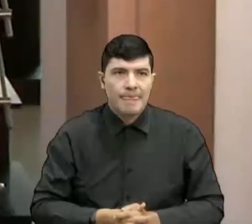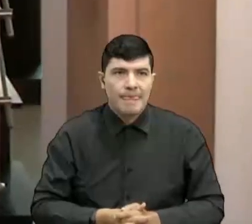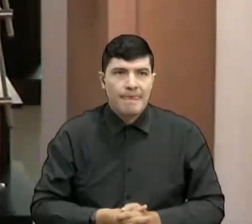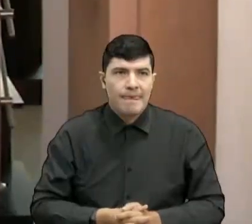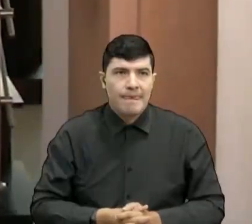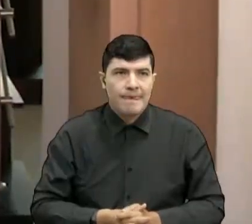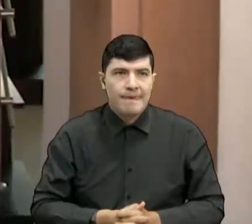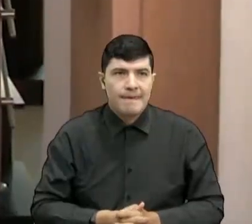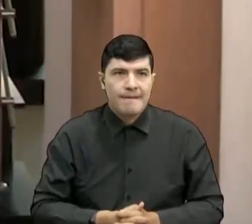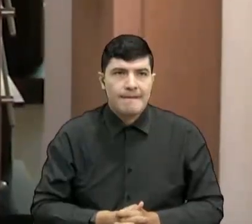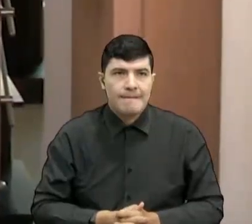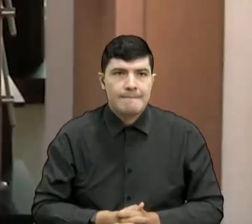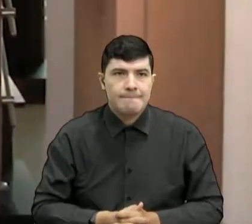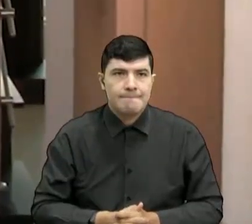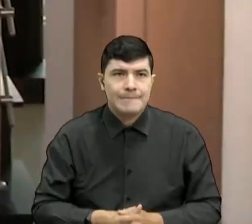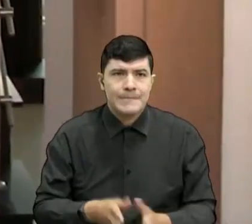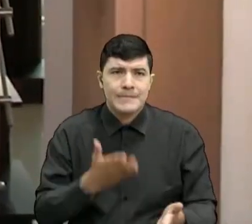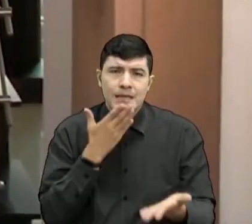me gusta mucho.